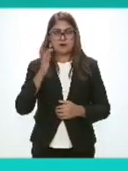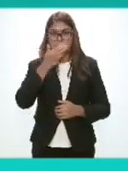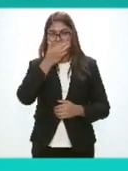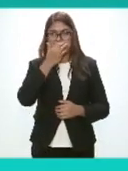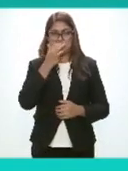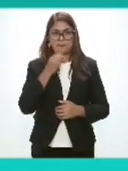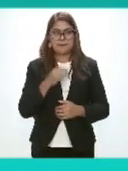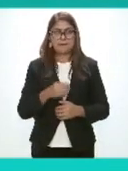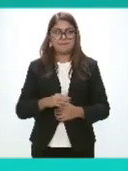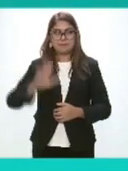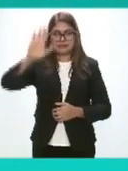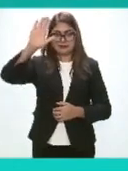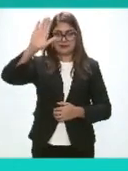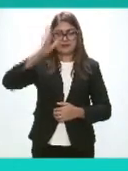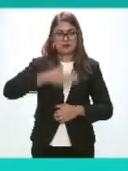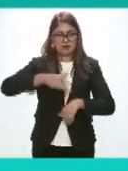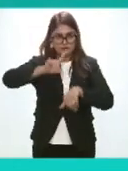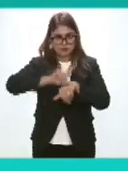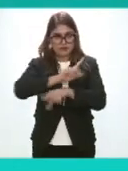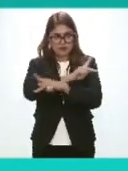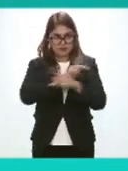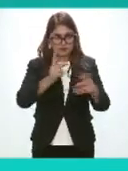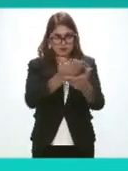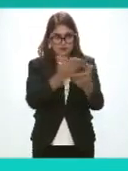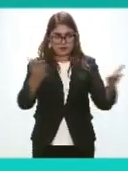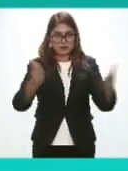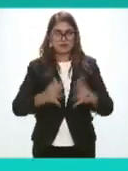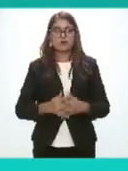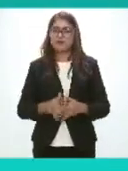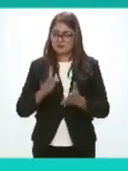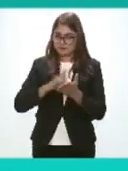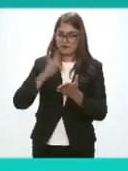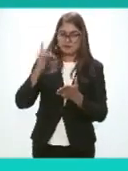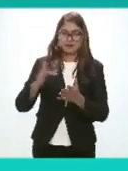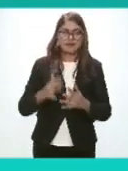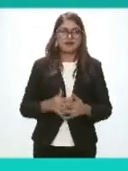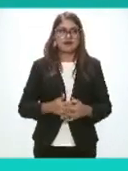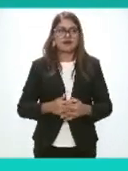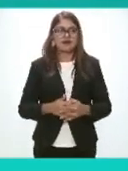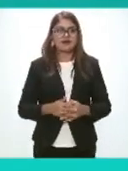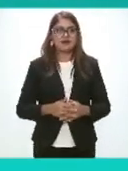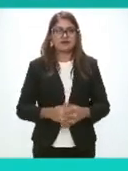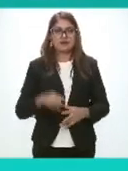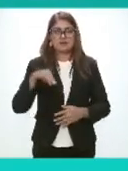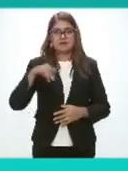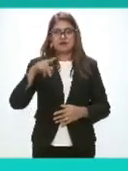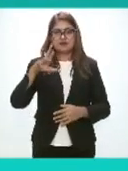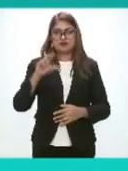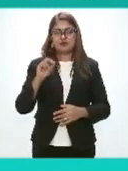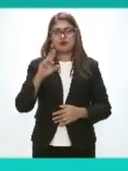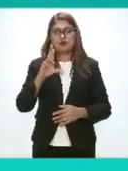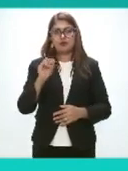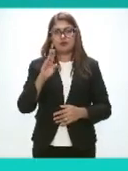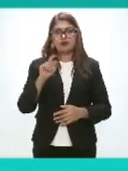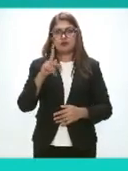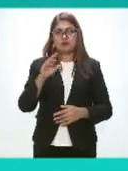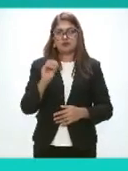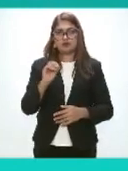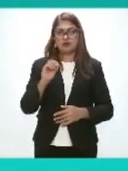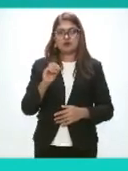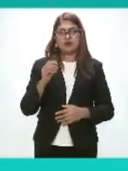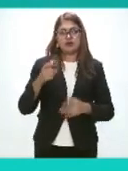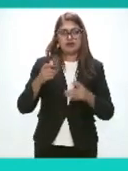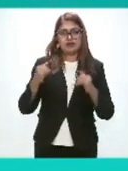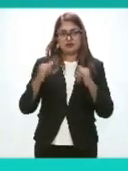Mariela Presente Muy buenos días A todas y a todos Muchas gracias El maestro Roberto Nava Castro Del Instituto De